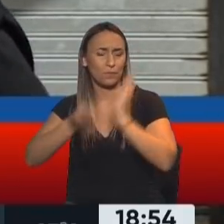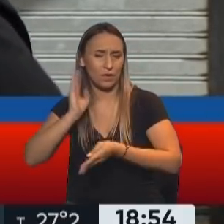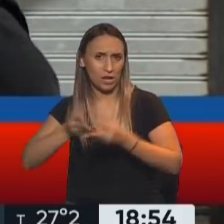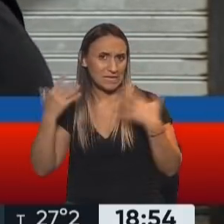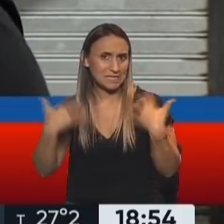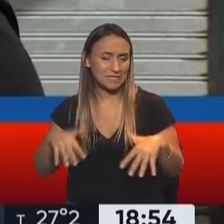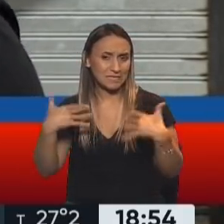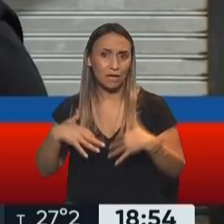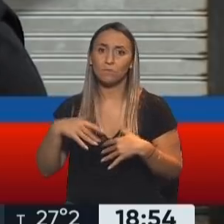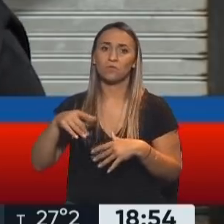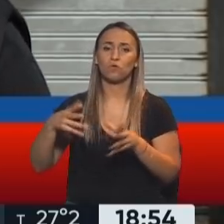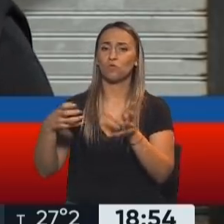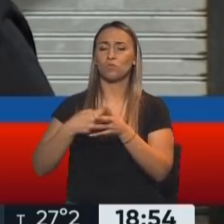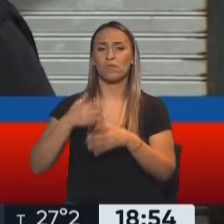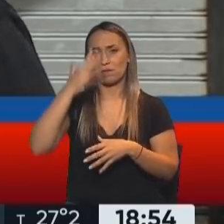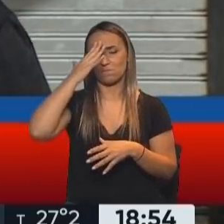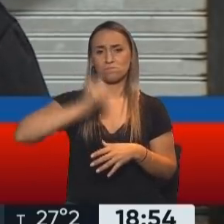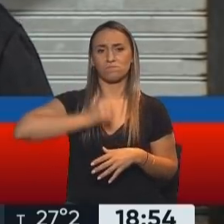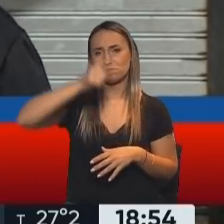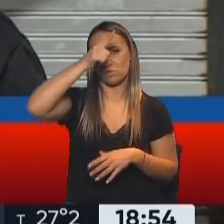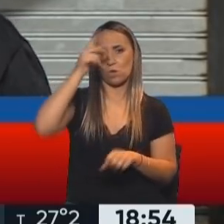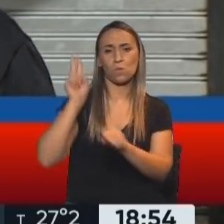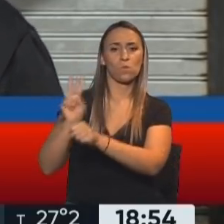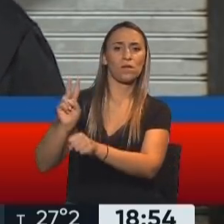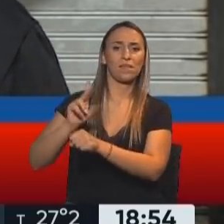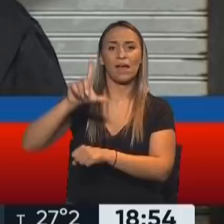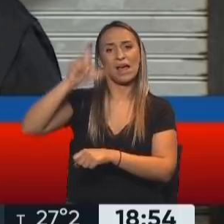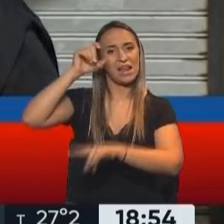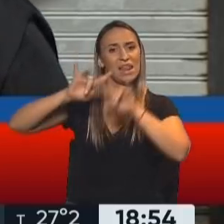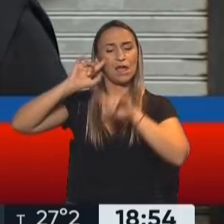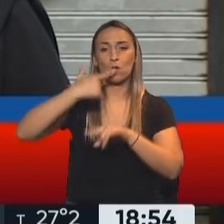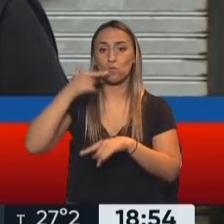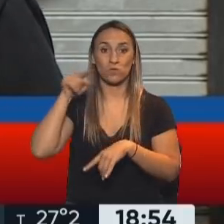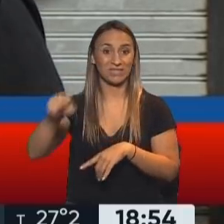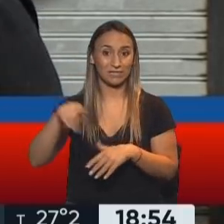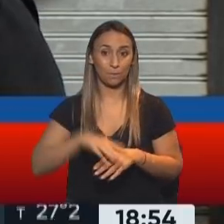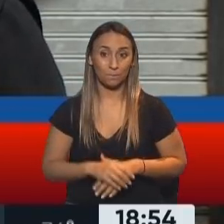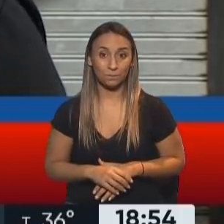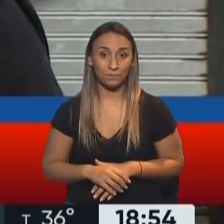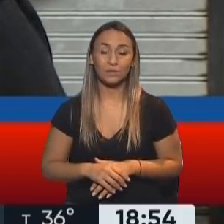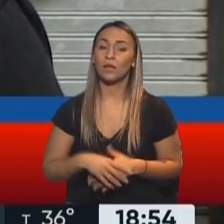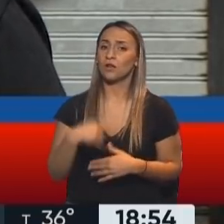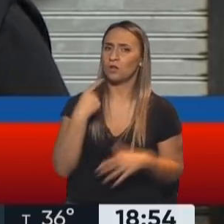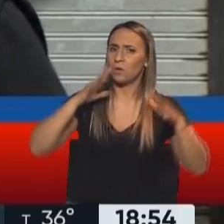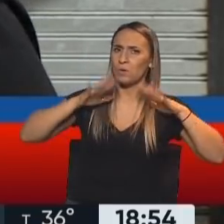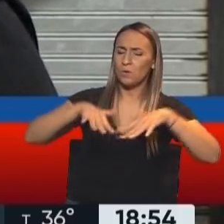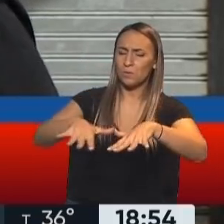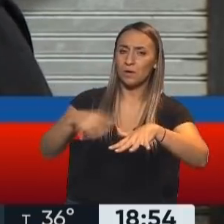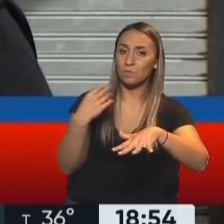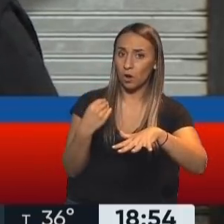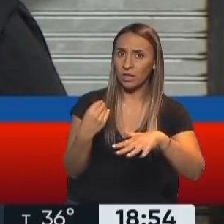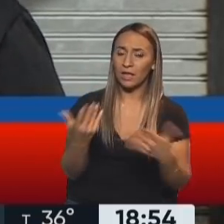una patota, una banda que custodia a Joel Lewis. El motivo de la movilización aquella son,